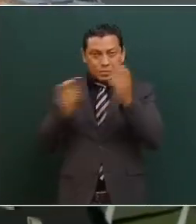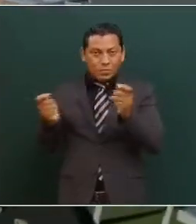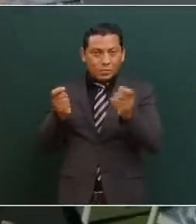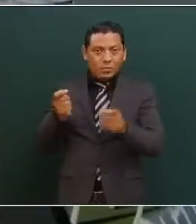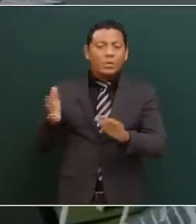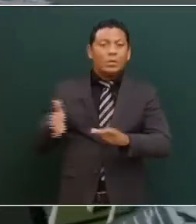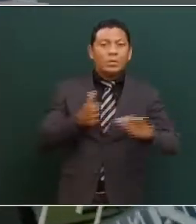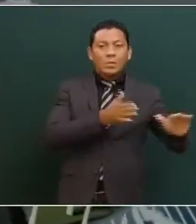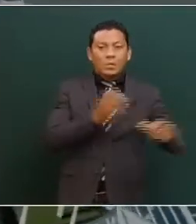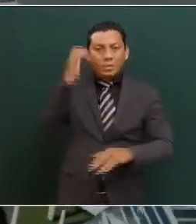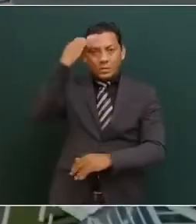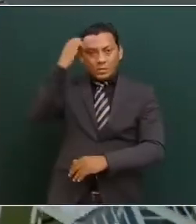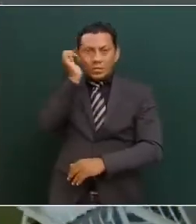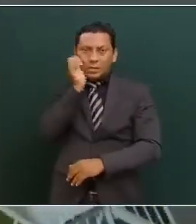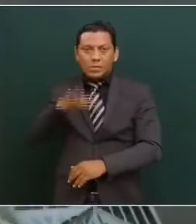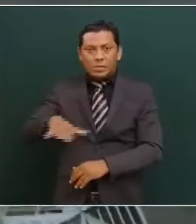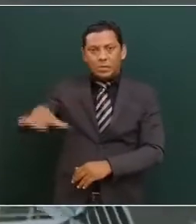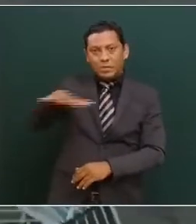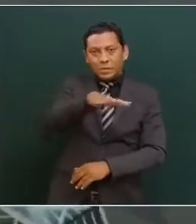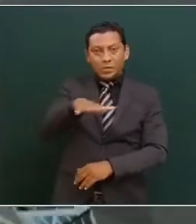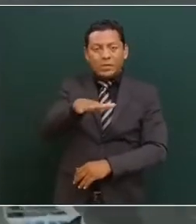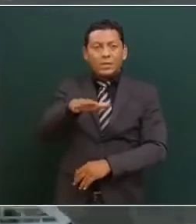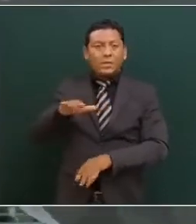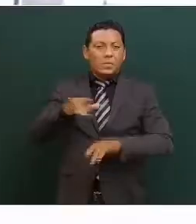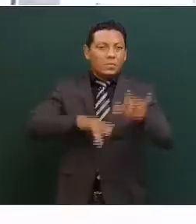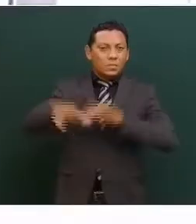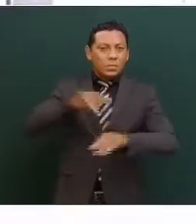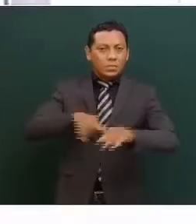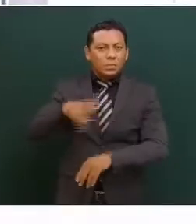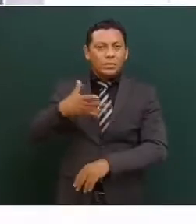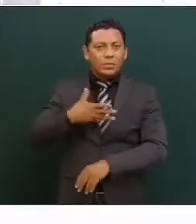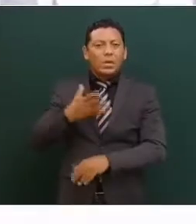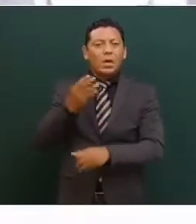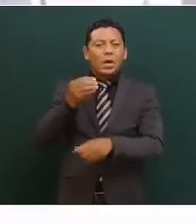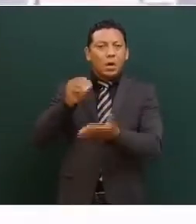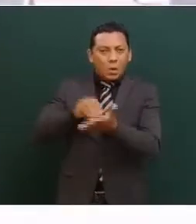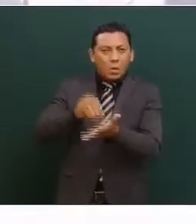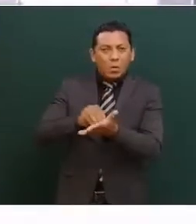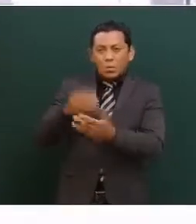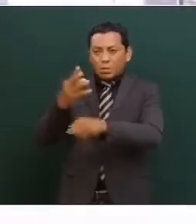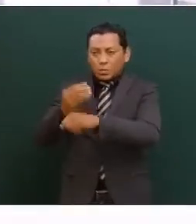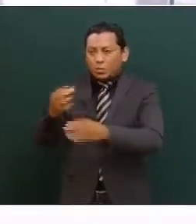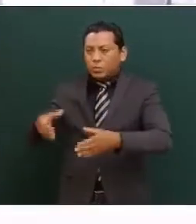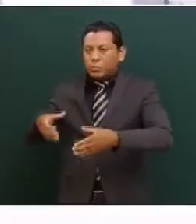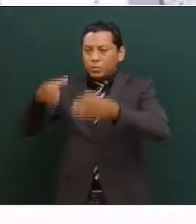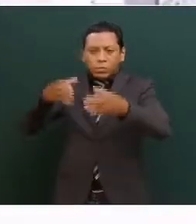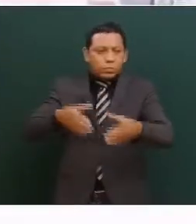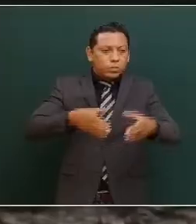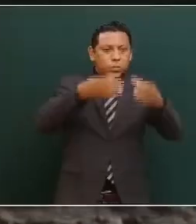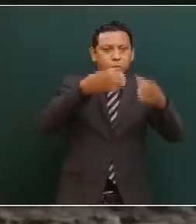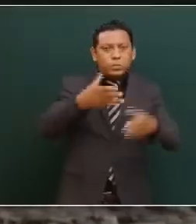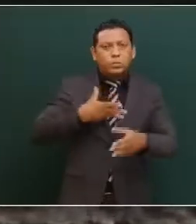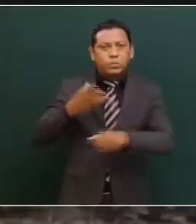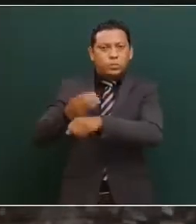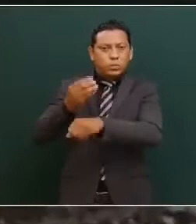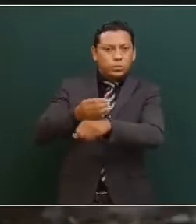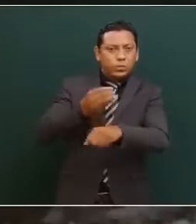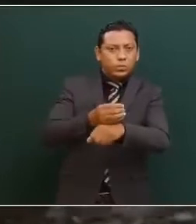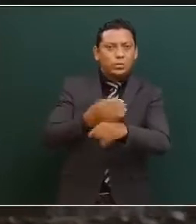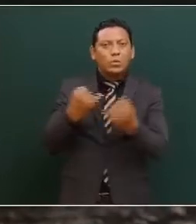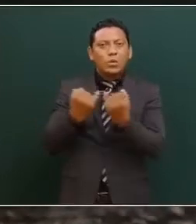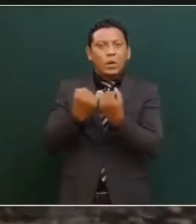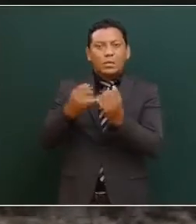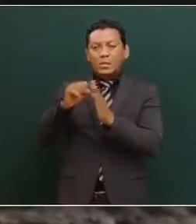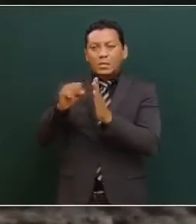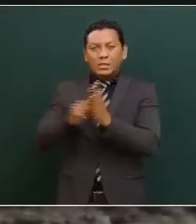estacionamiento y terminal intermodal de transporte terrestre, se efectúa la colocación de muros resajeros sobre pretil, la colocación